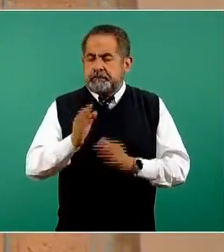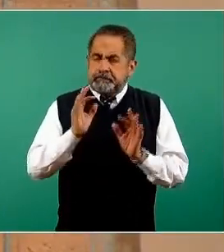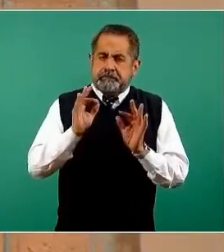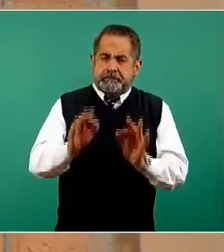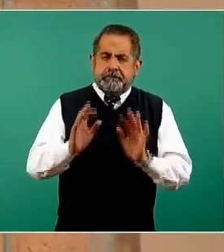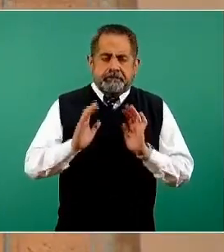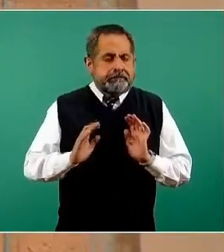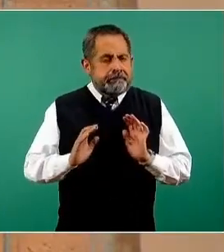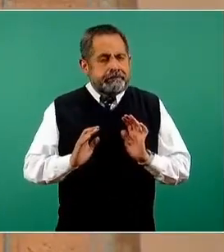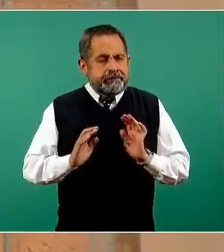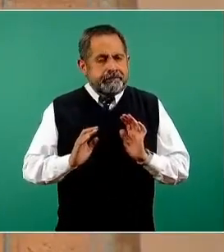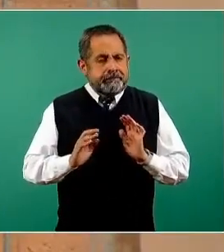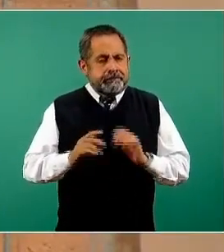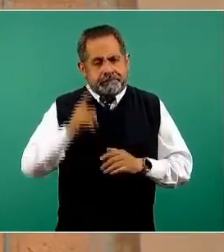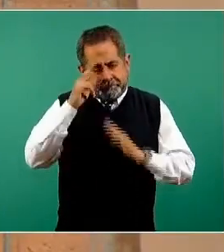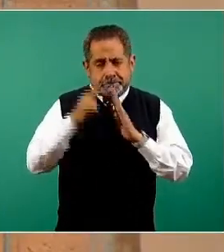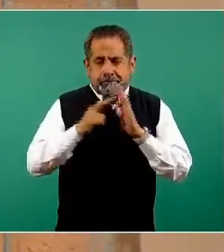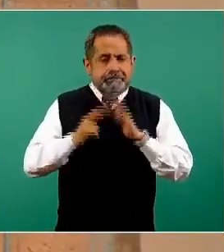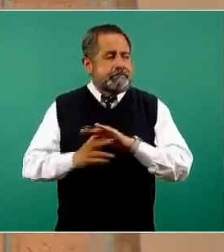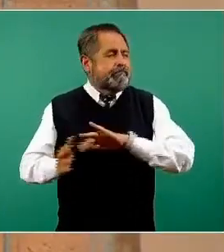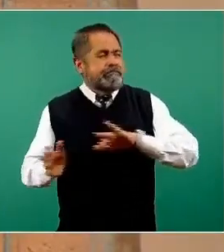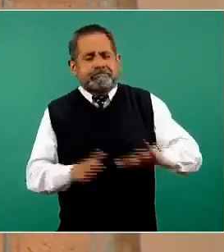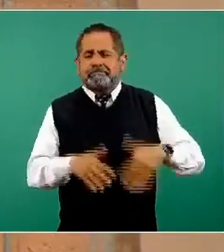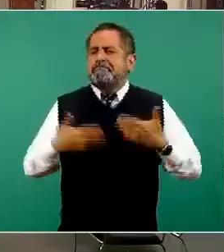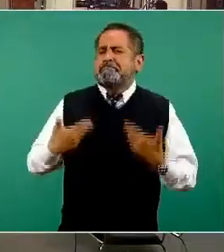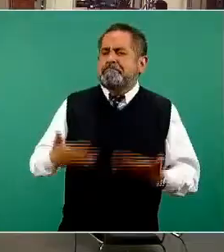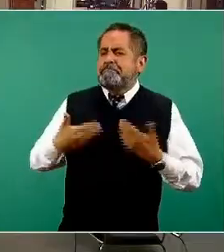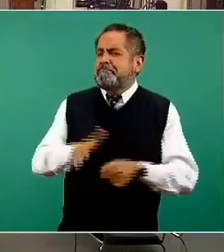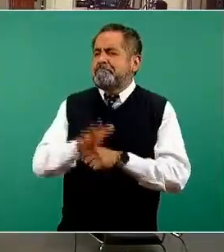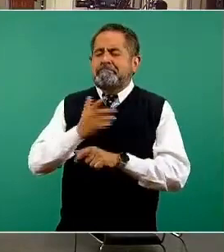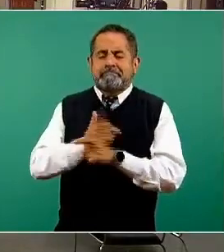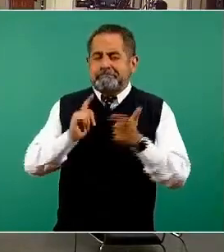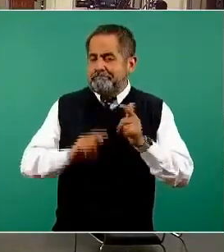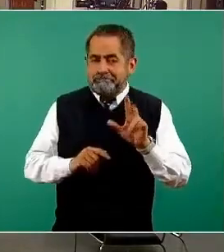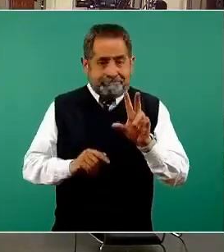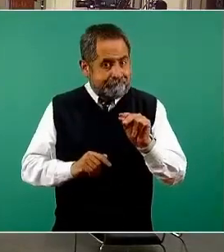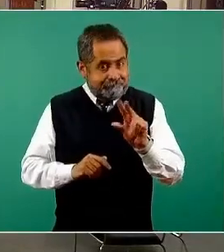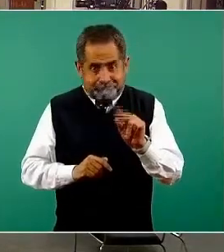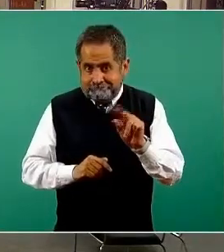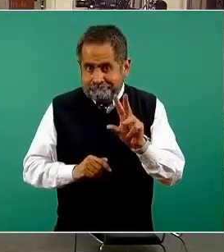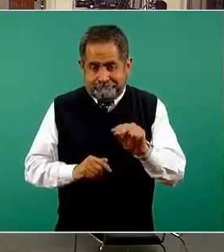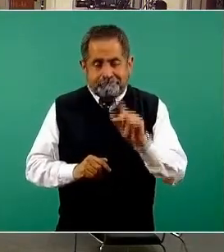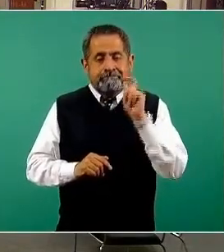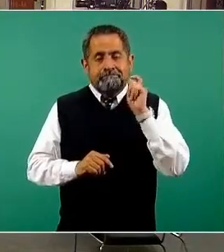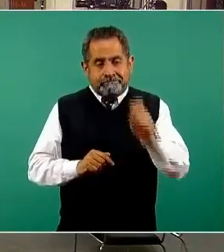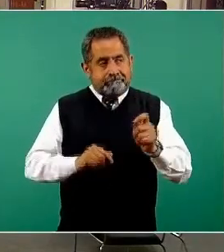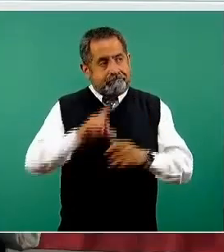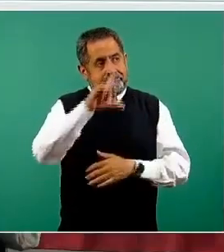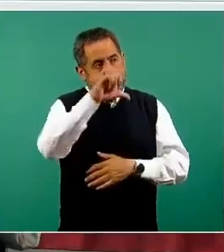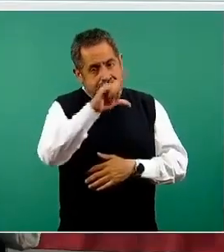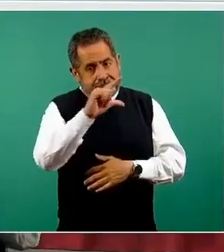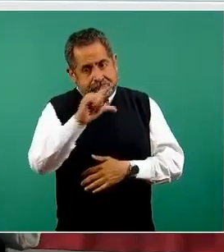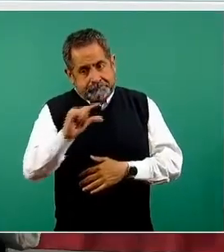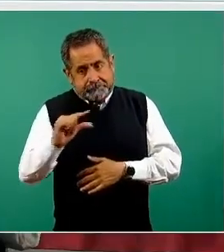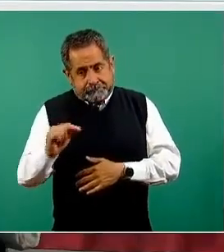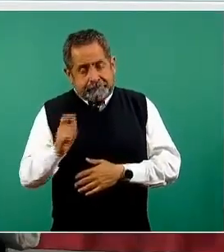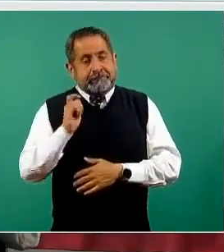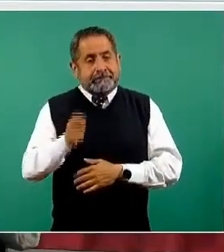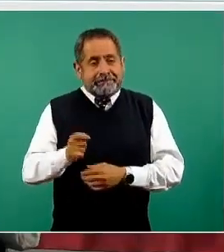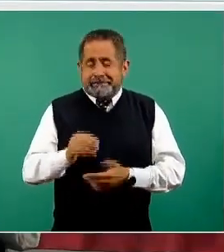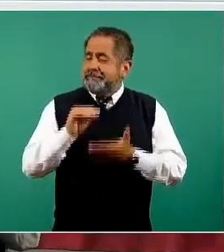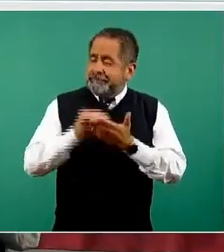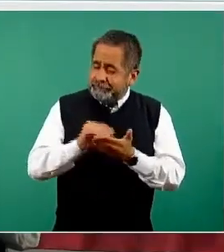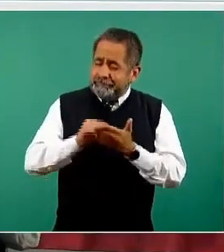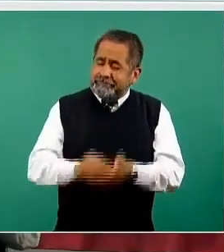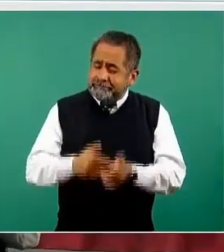las medidas preventivas. No, al revés, el haber logrado en un momento determinado este descenso, que como ustedes pueden ver,